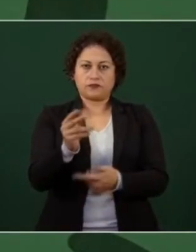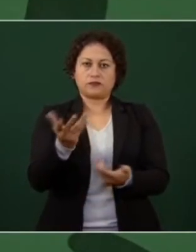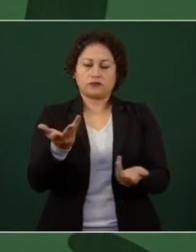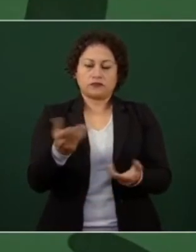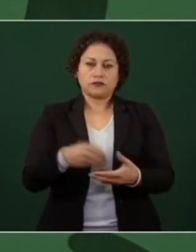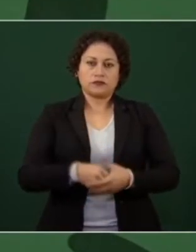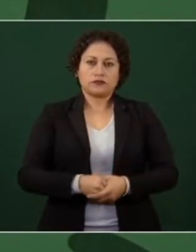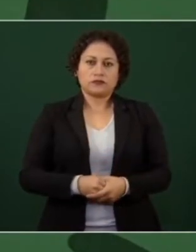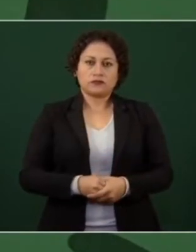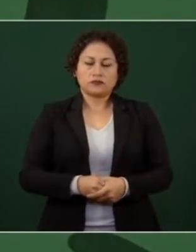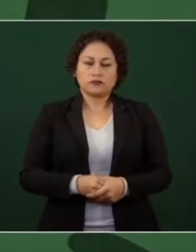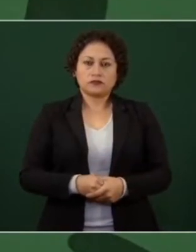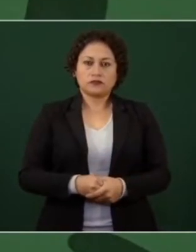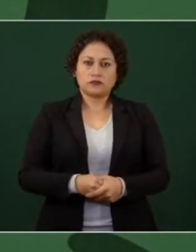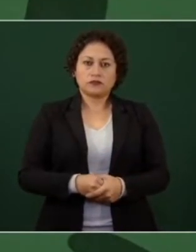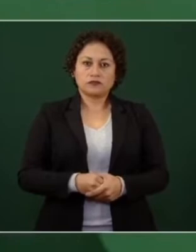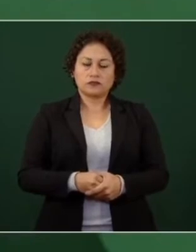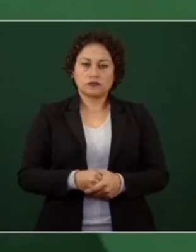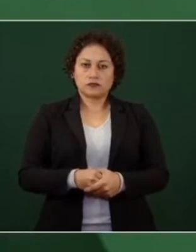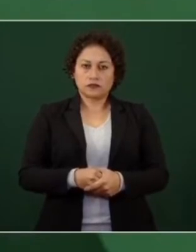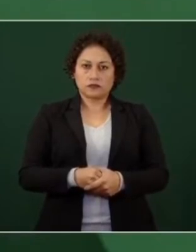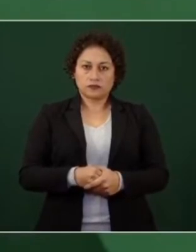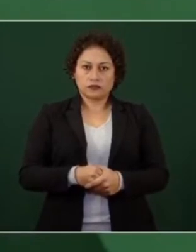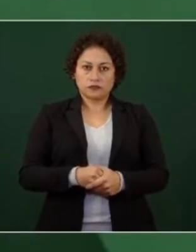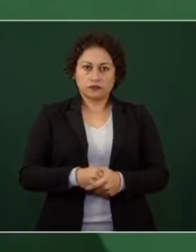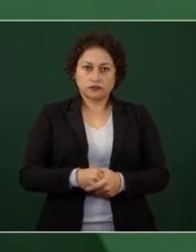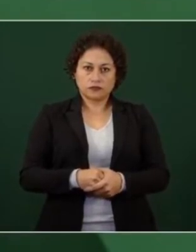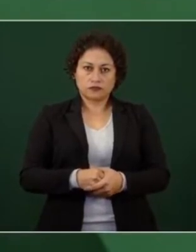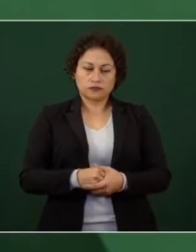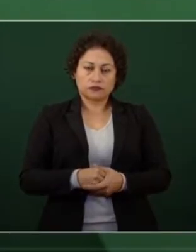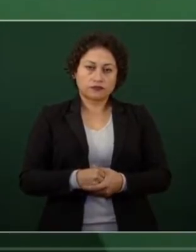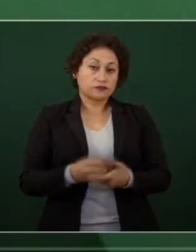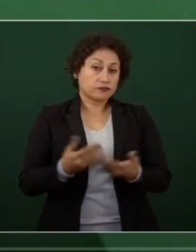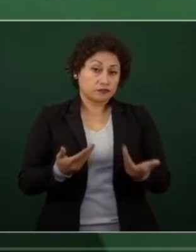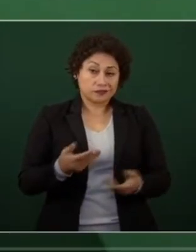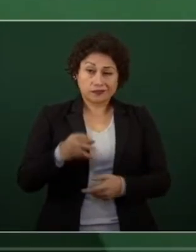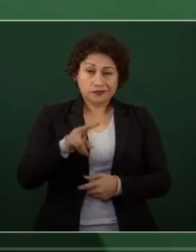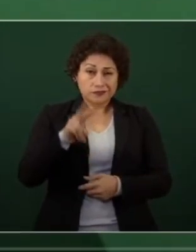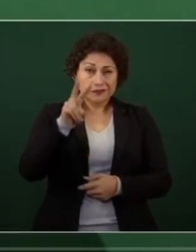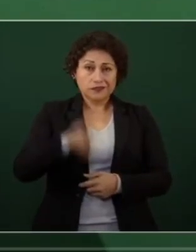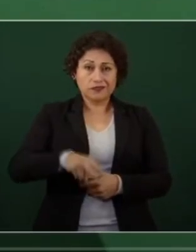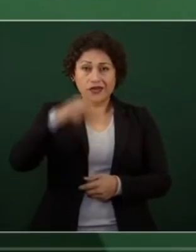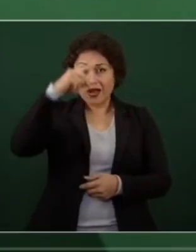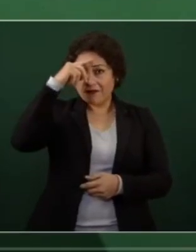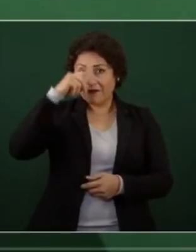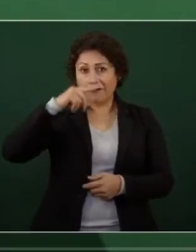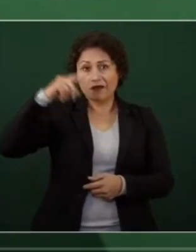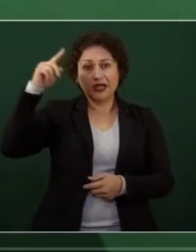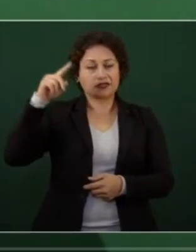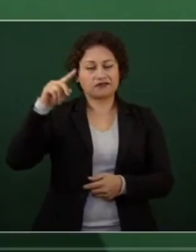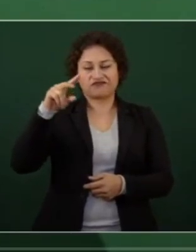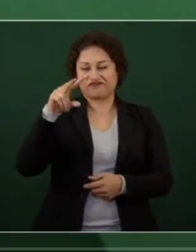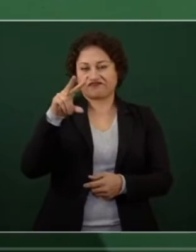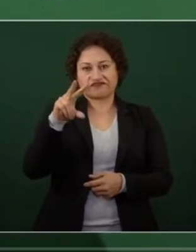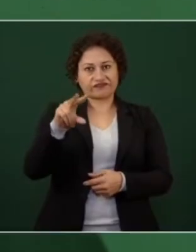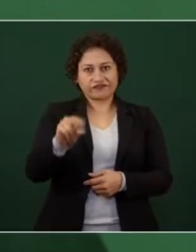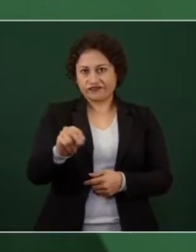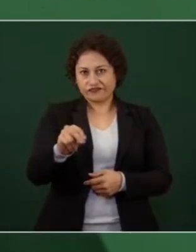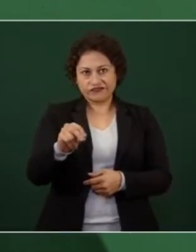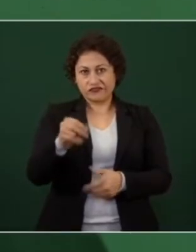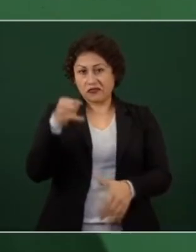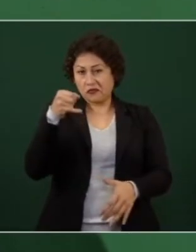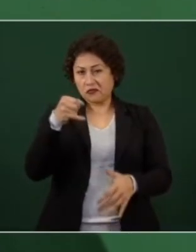este no es fácil llegar a los autores